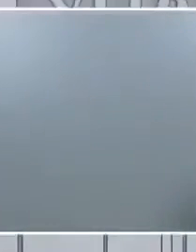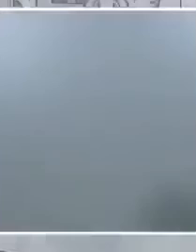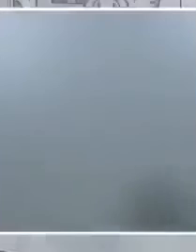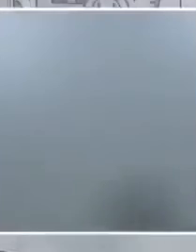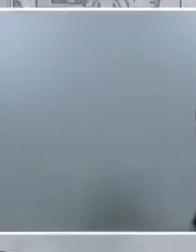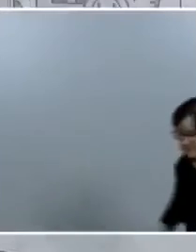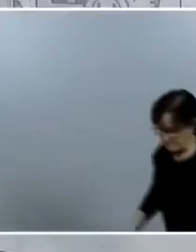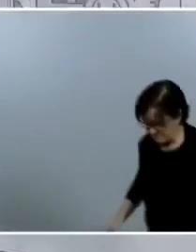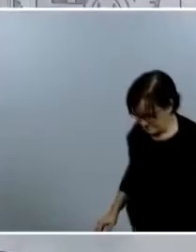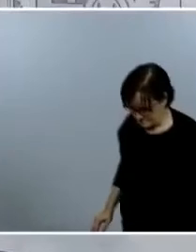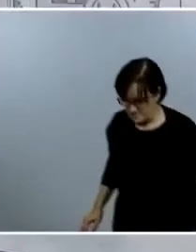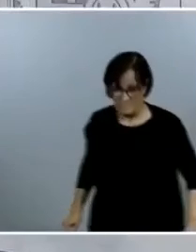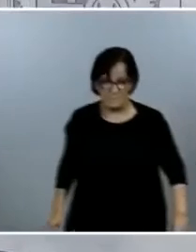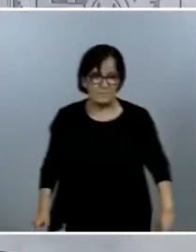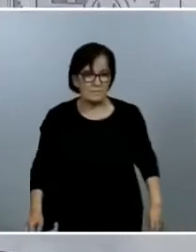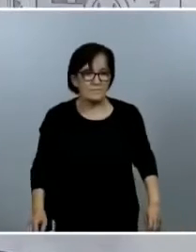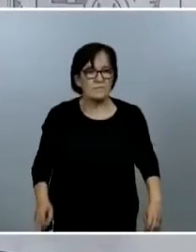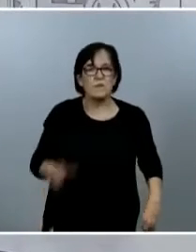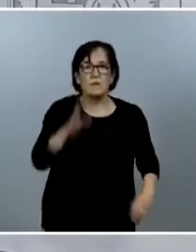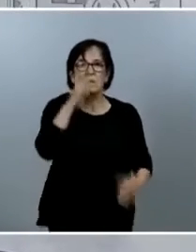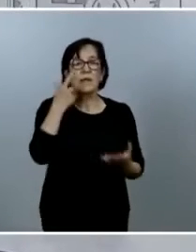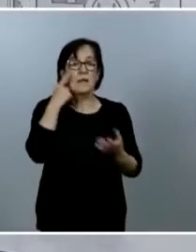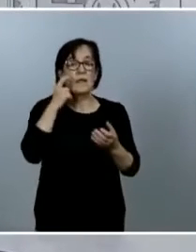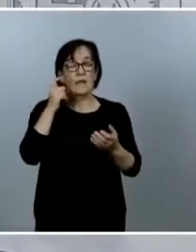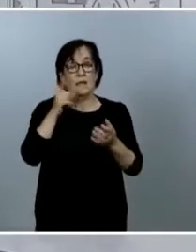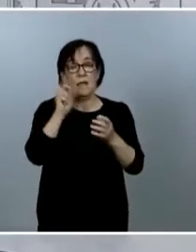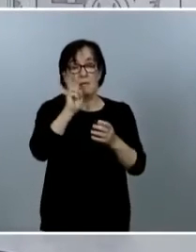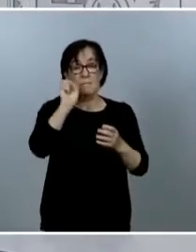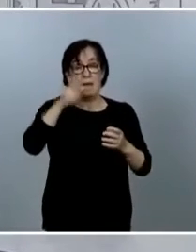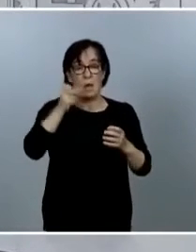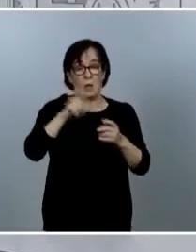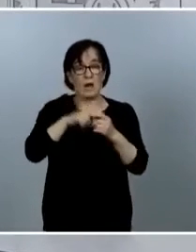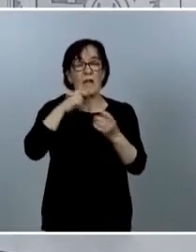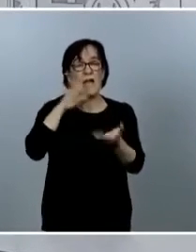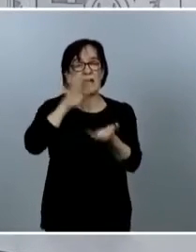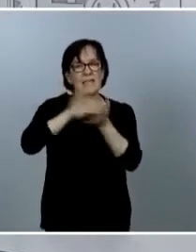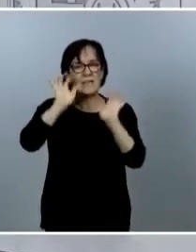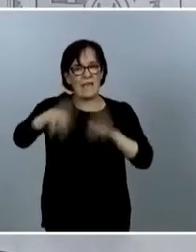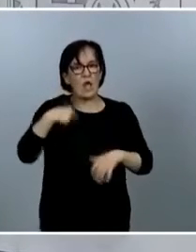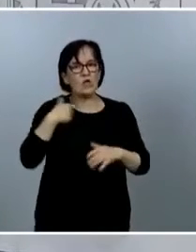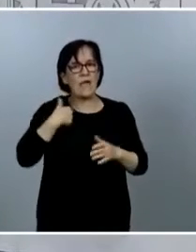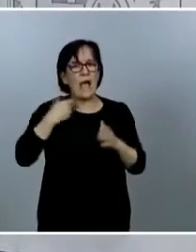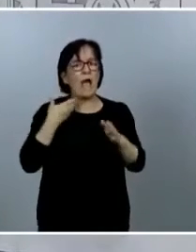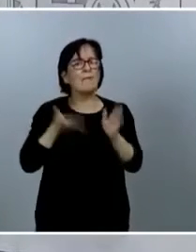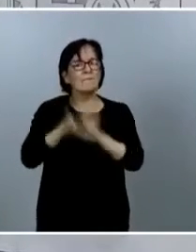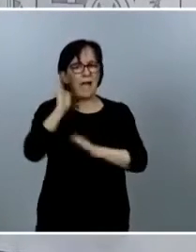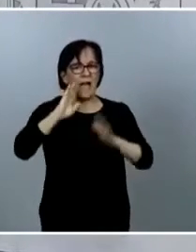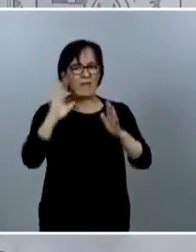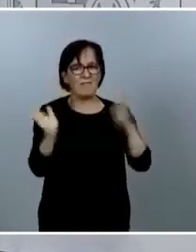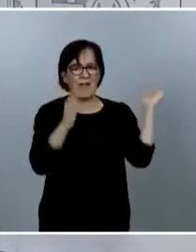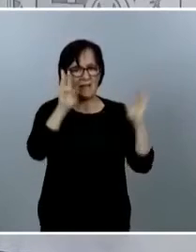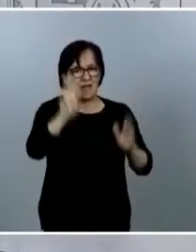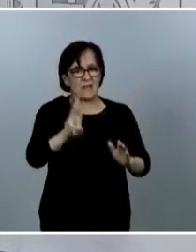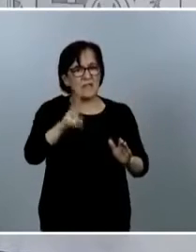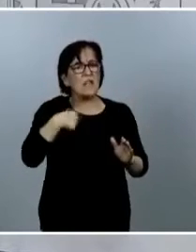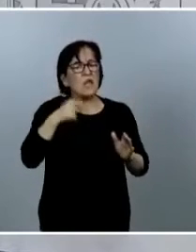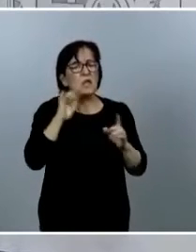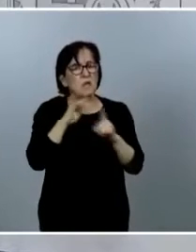a pedir su pase a fase 3 ¿Cree que la situación es tan buena como para acelerar la desescalada? La situación es buena